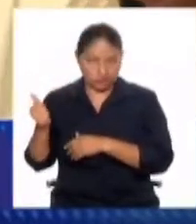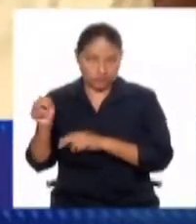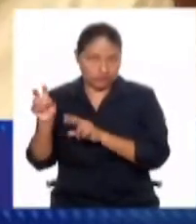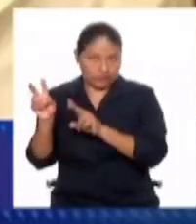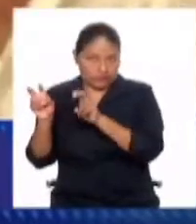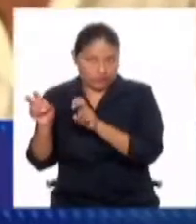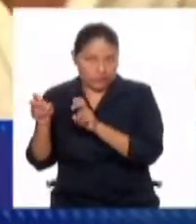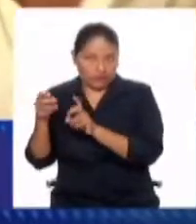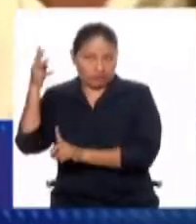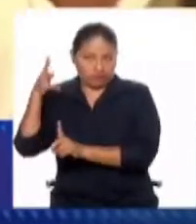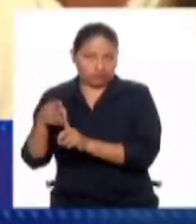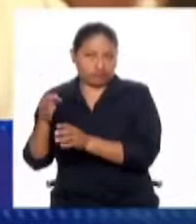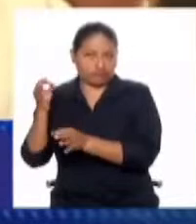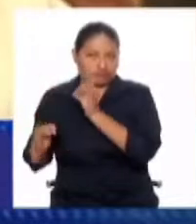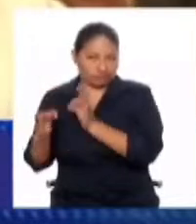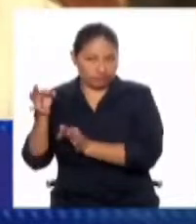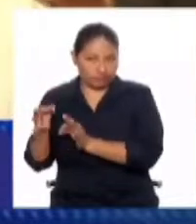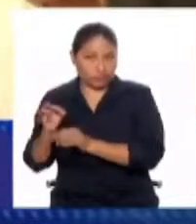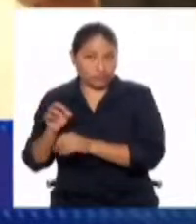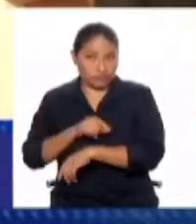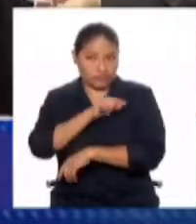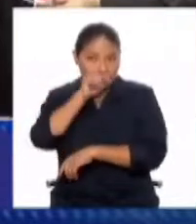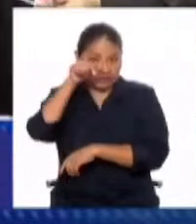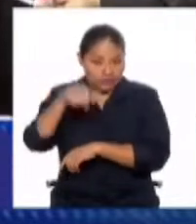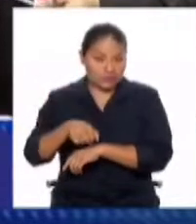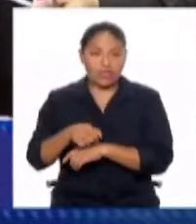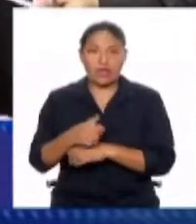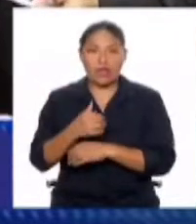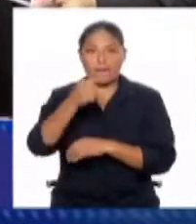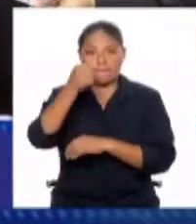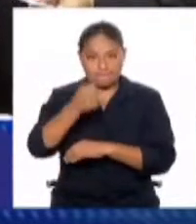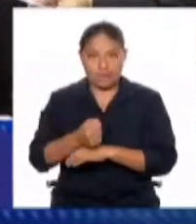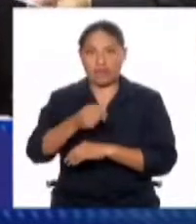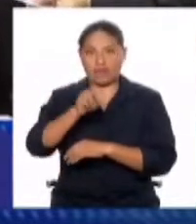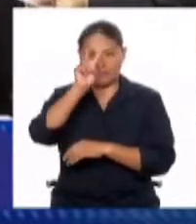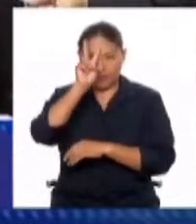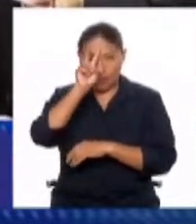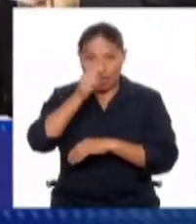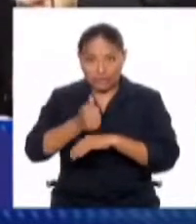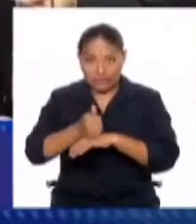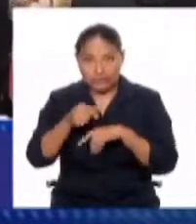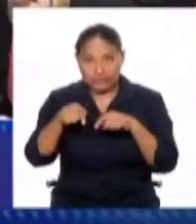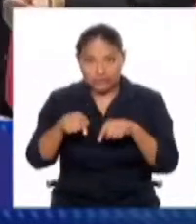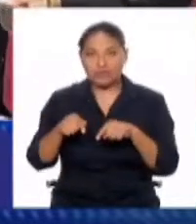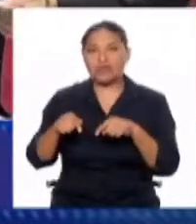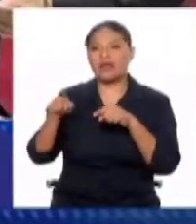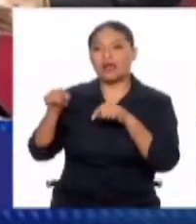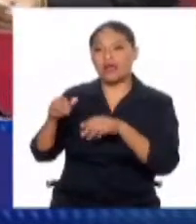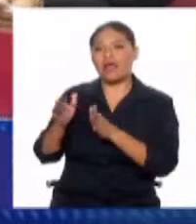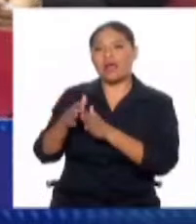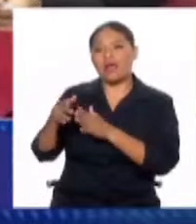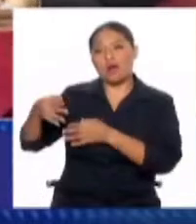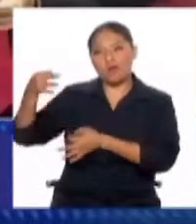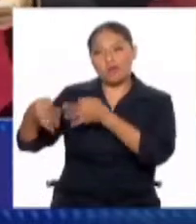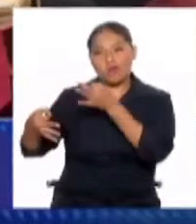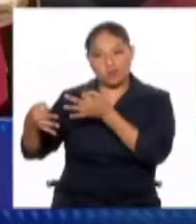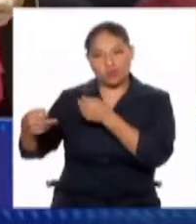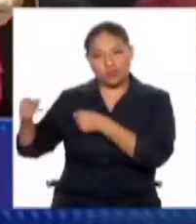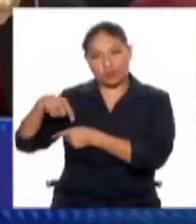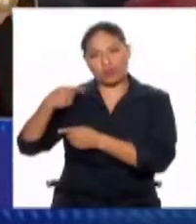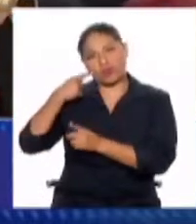consecuencia, él una vez que pise territorio peruano, debe, de acuerdo a la orden judicial,